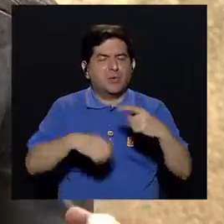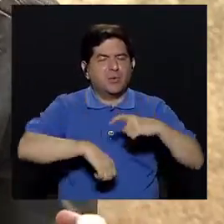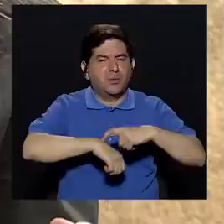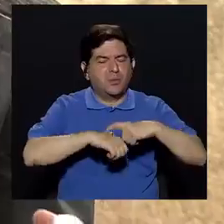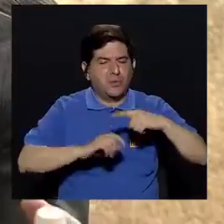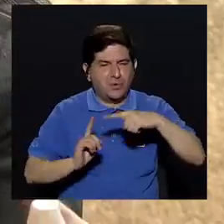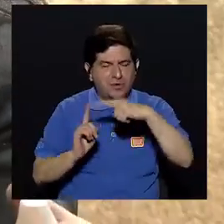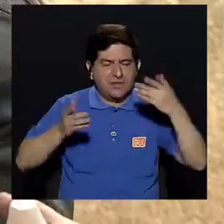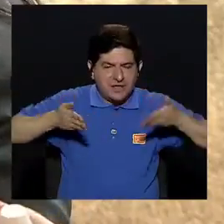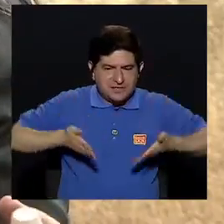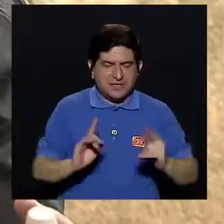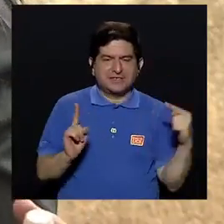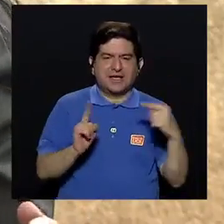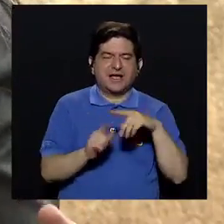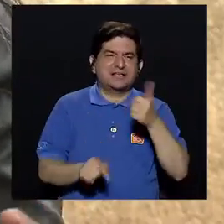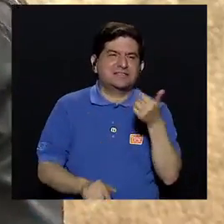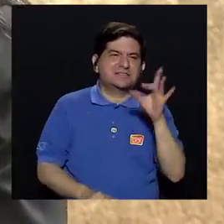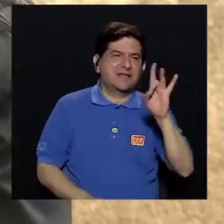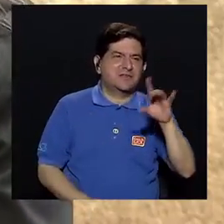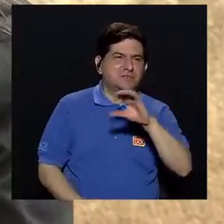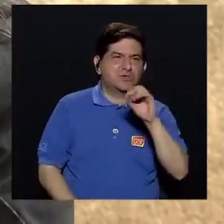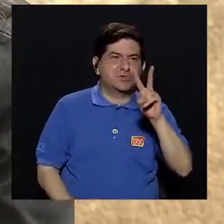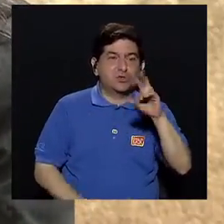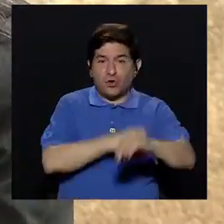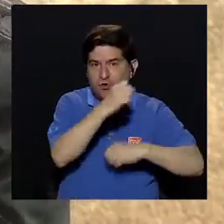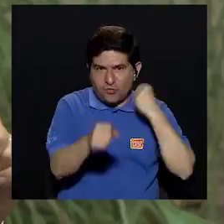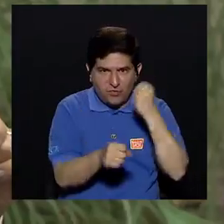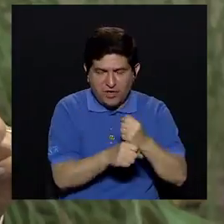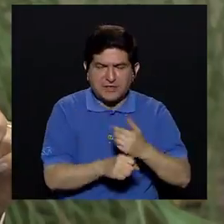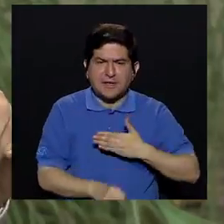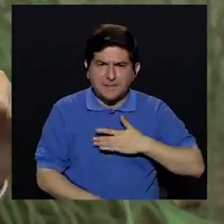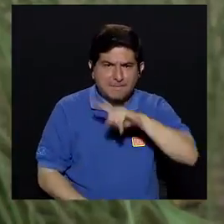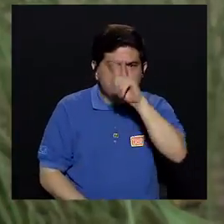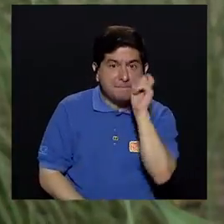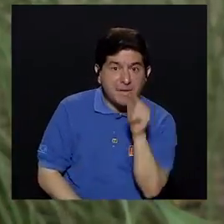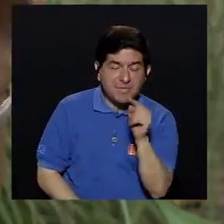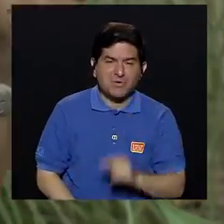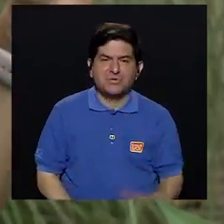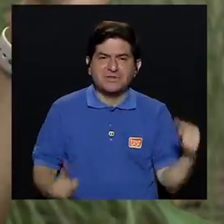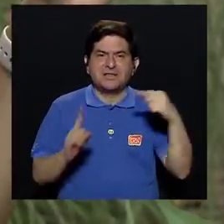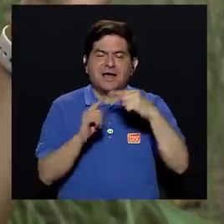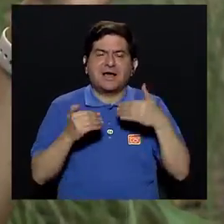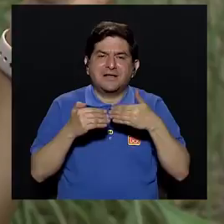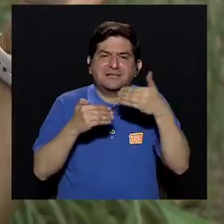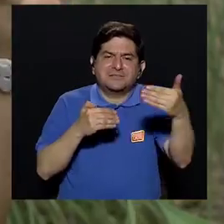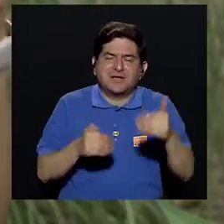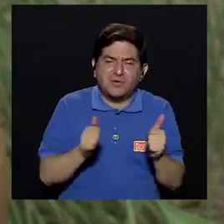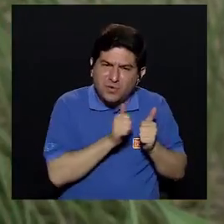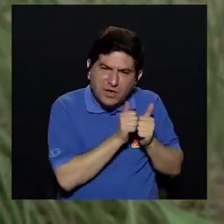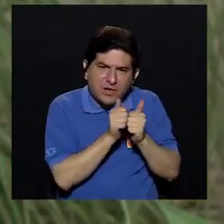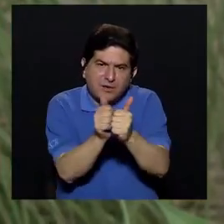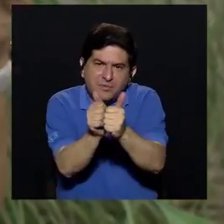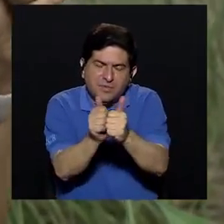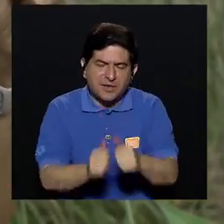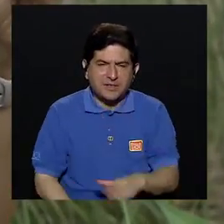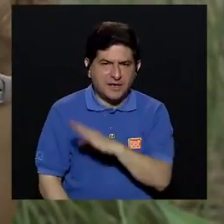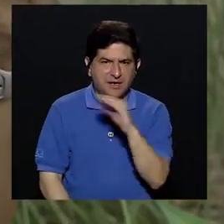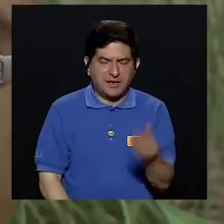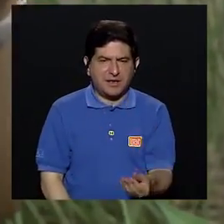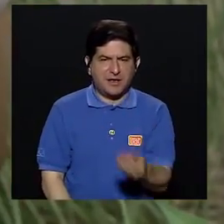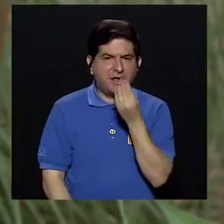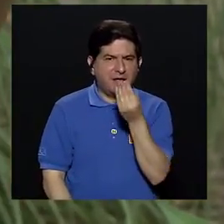desde que nace hasta los 18, 19, 20 años esa era una de mis preguntas que hasta cuando era el acompañamiento y que en relación a la